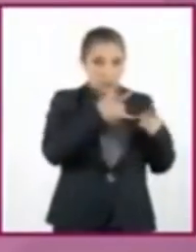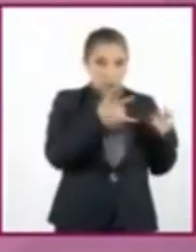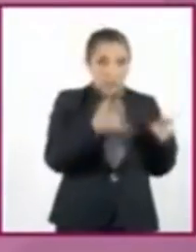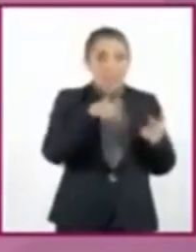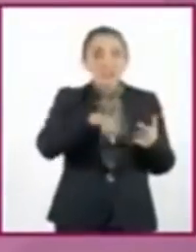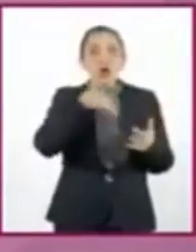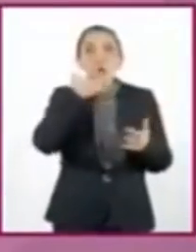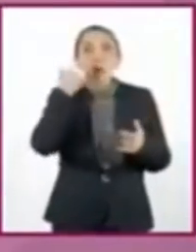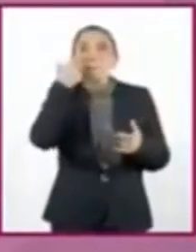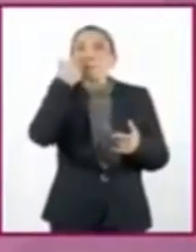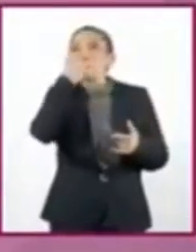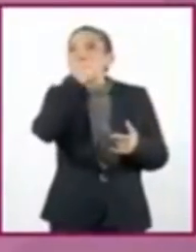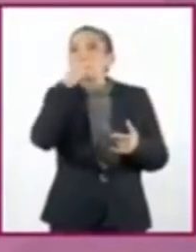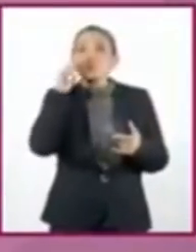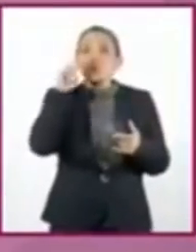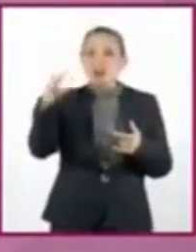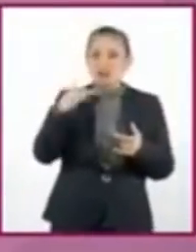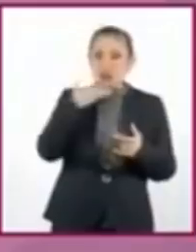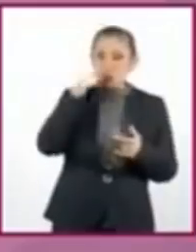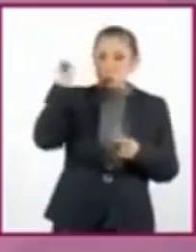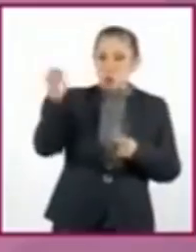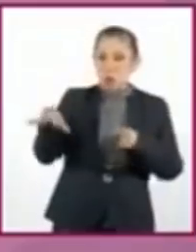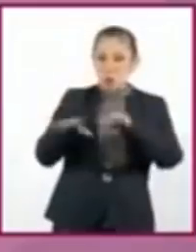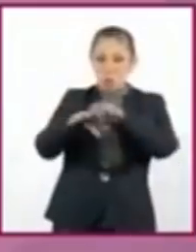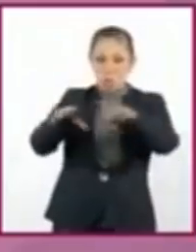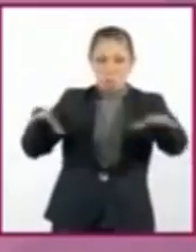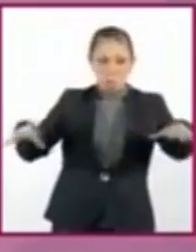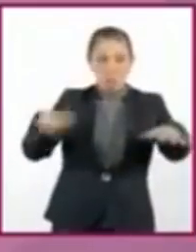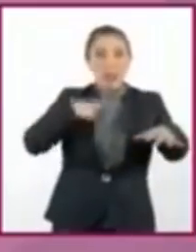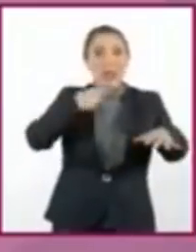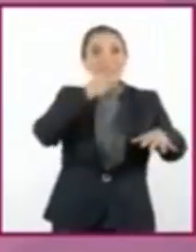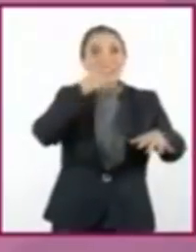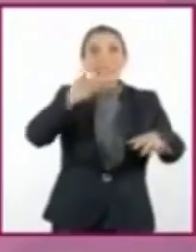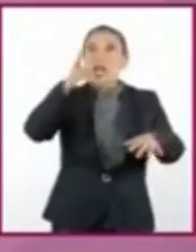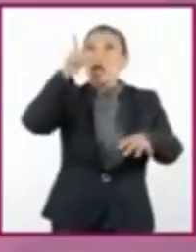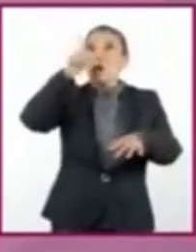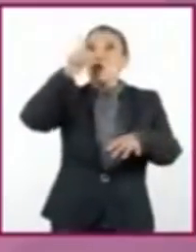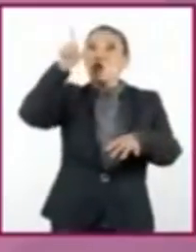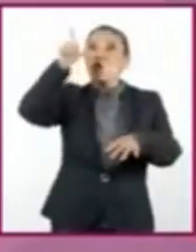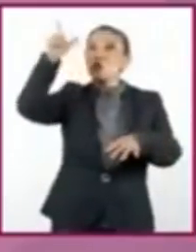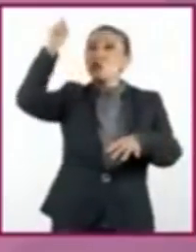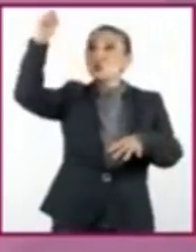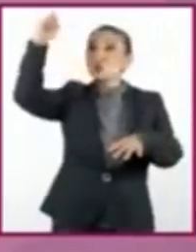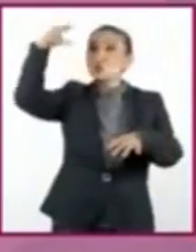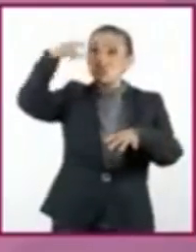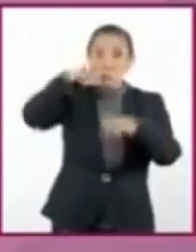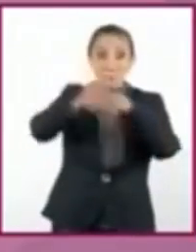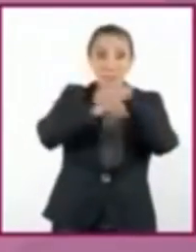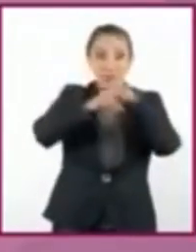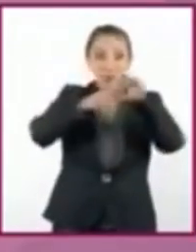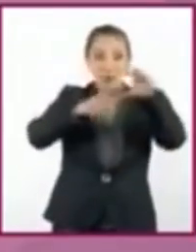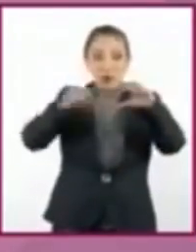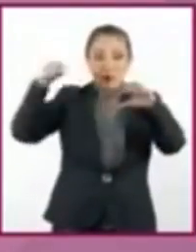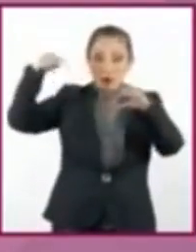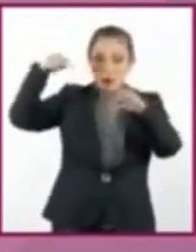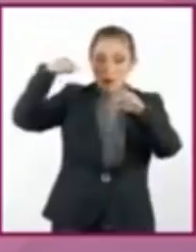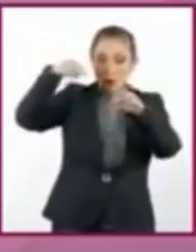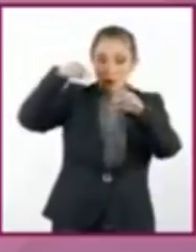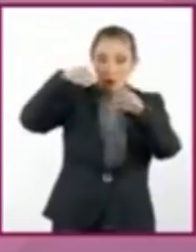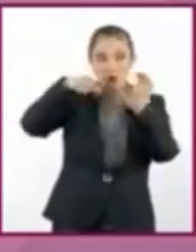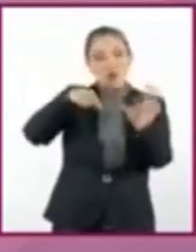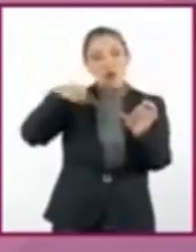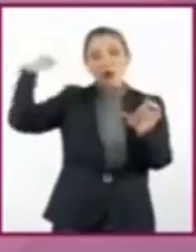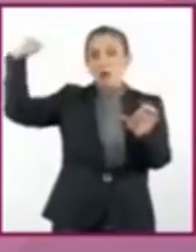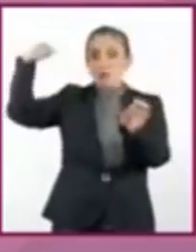de contaminación visual, así como también en el llamado efecto lupa, que es cuando las botellas de vidrio se acomodan en cierta